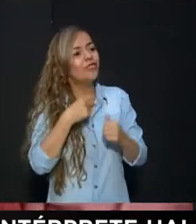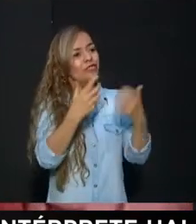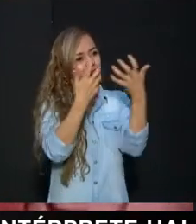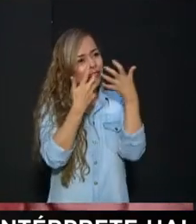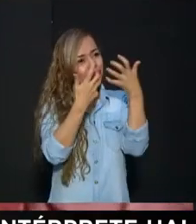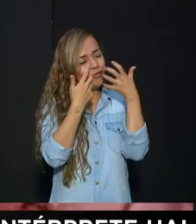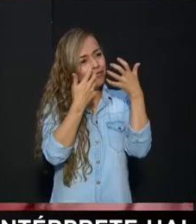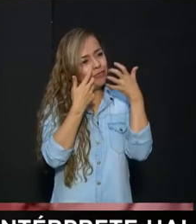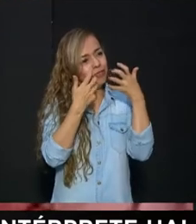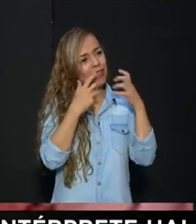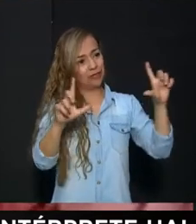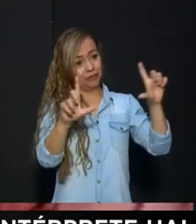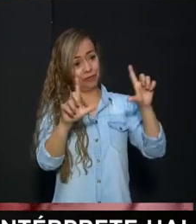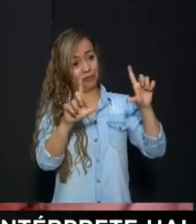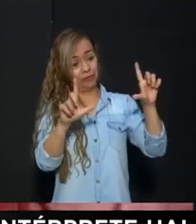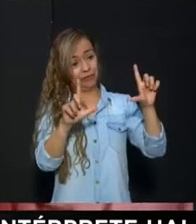profesora